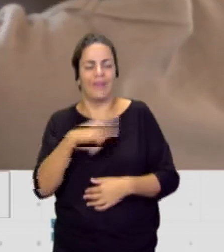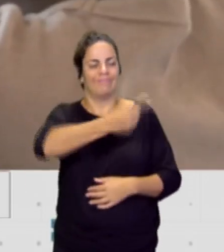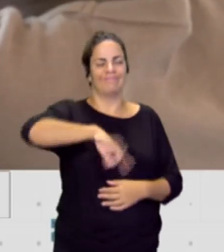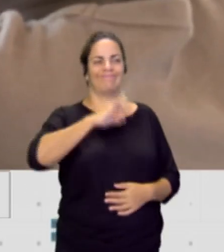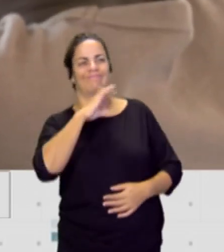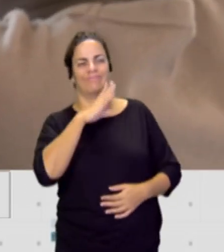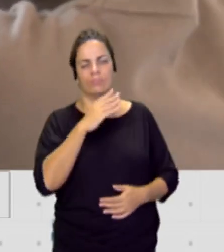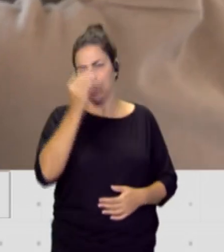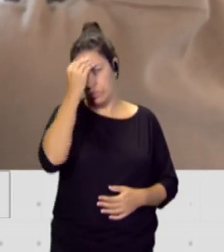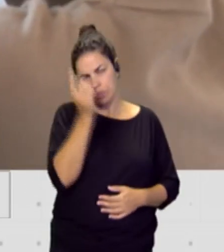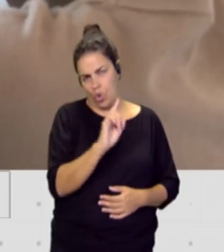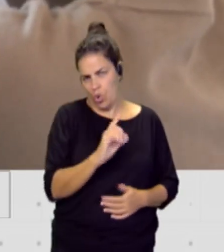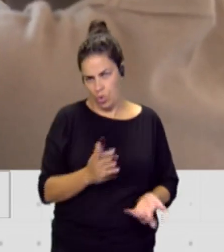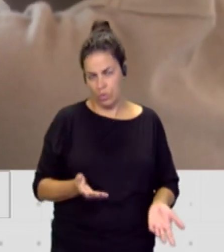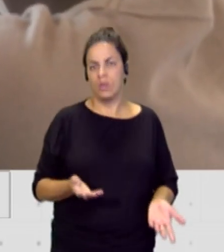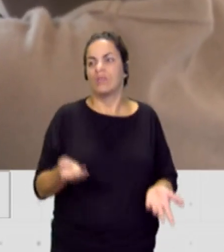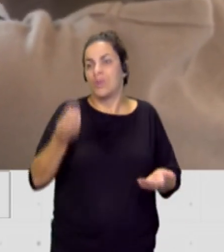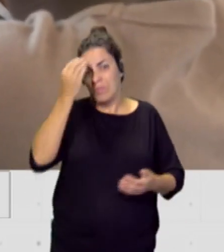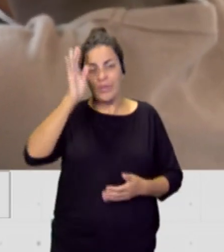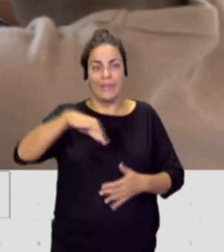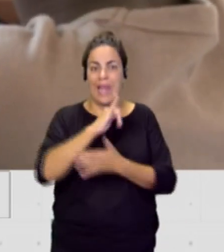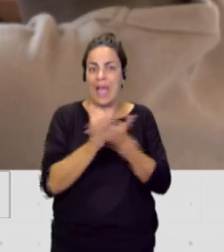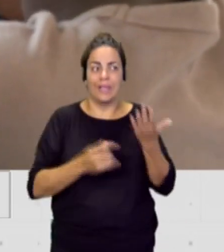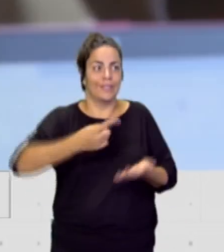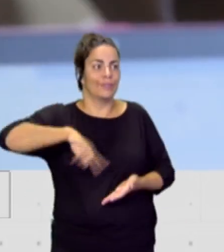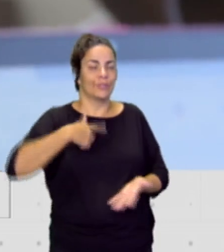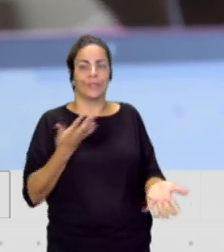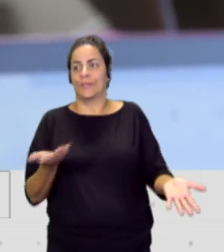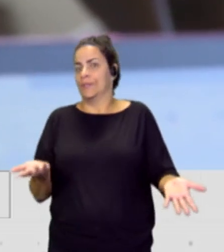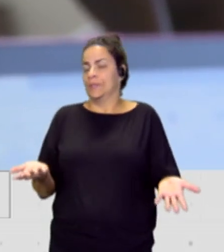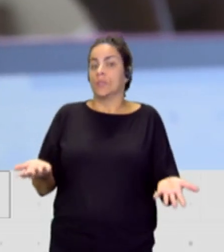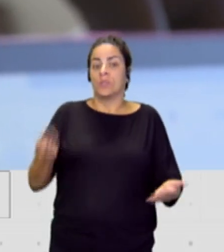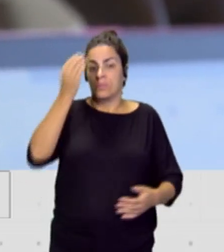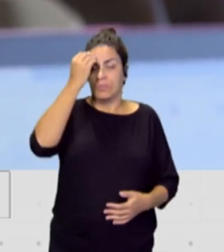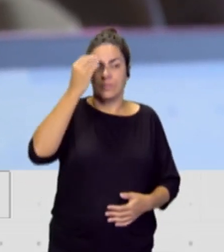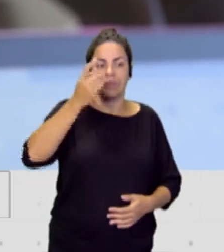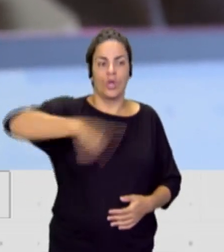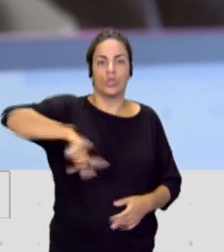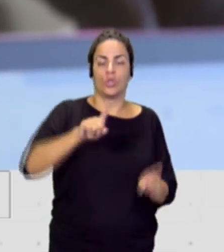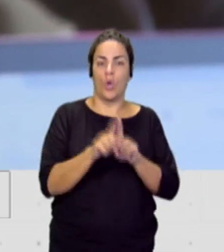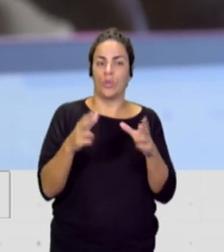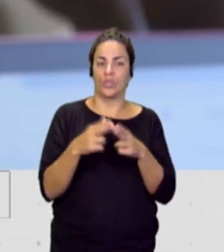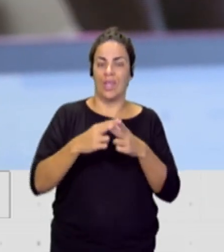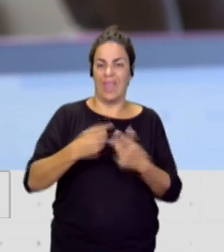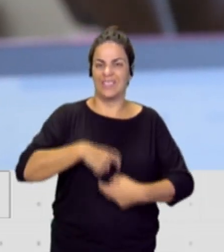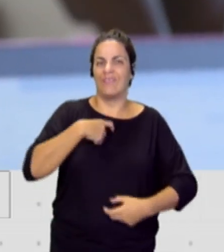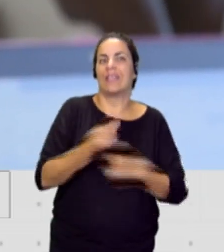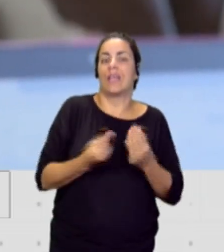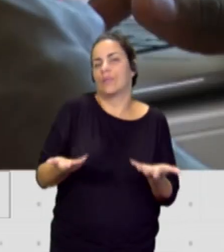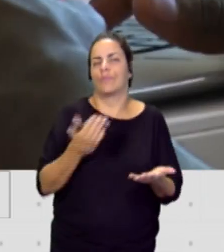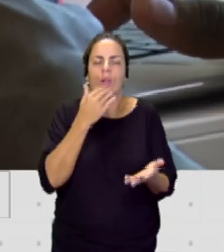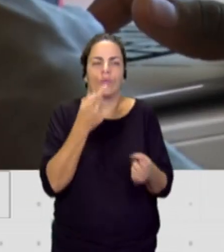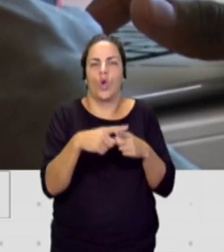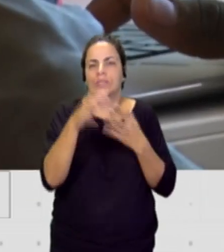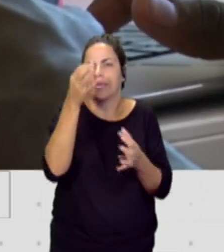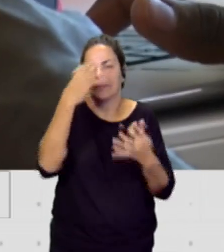escapa a todos de las manos. Y preguntabas qué era lo que podíamos hacer nosotros como sociedad civil. Yo creo que al final son pequeños gestos. Es emocionante ver